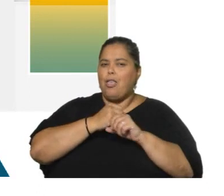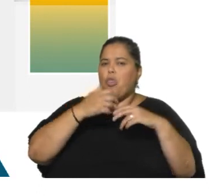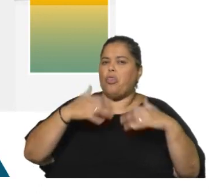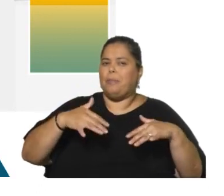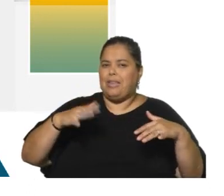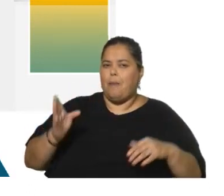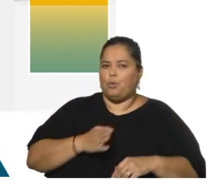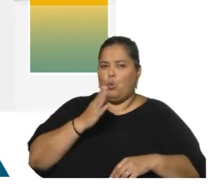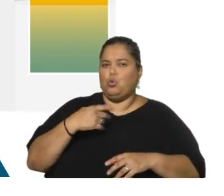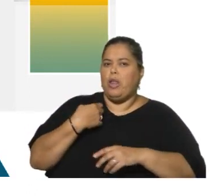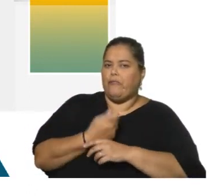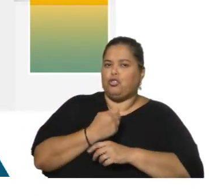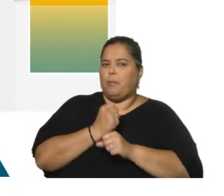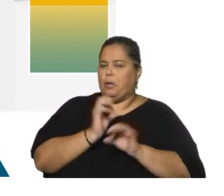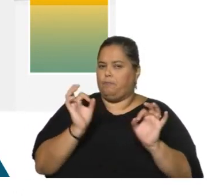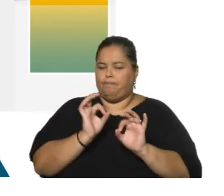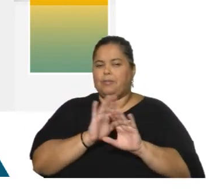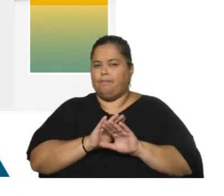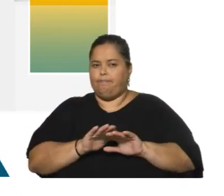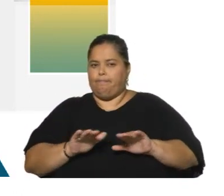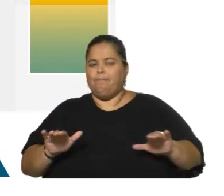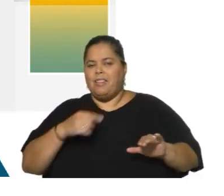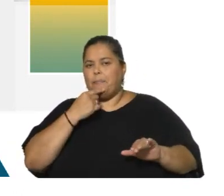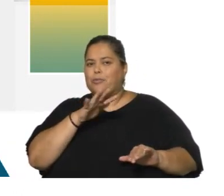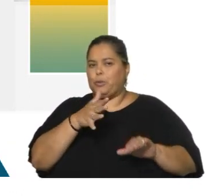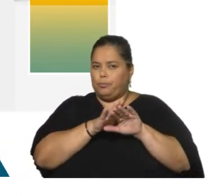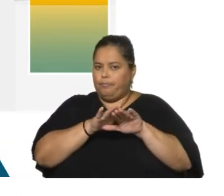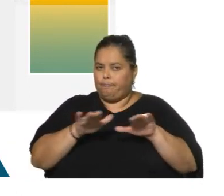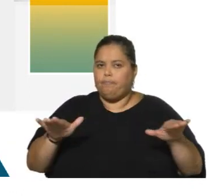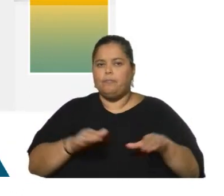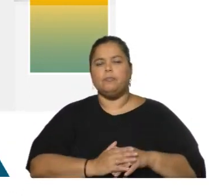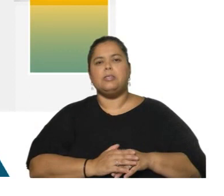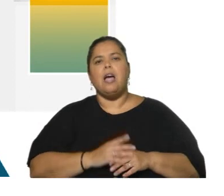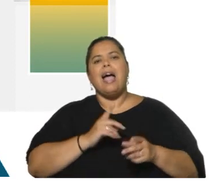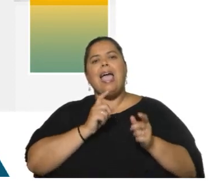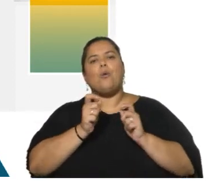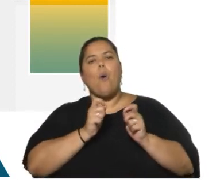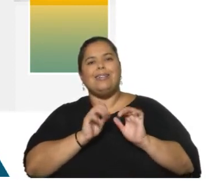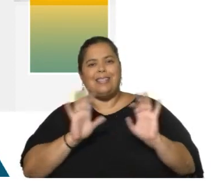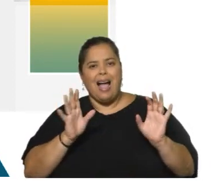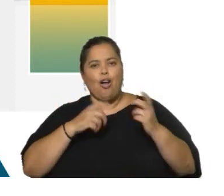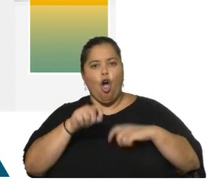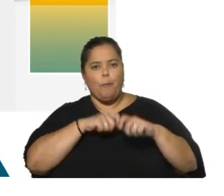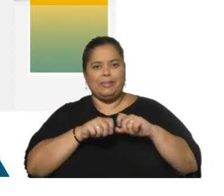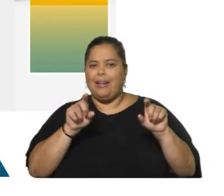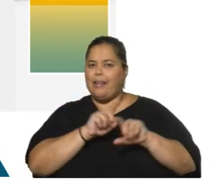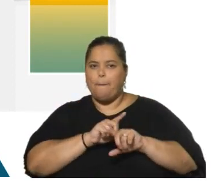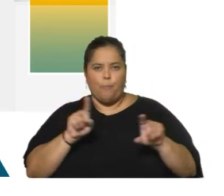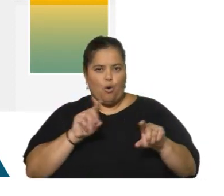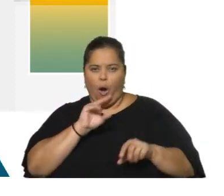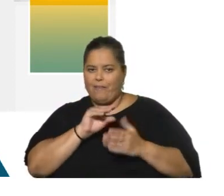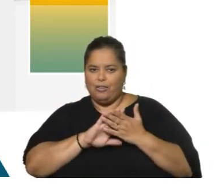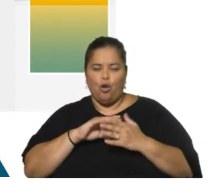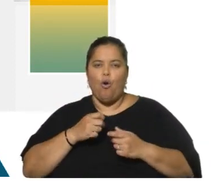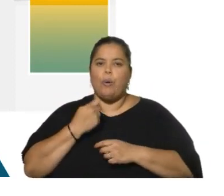inversión, ni empleo. En la mayoría de los casos, que se va a mantener como está. La encuesta comercial tampoco refiere un incremento de inversión y empleo. Se